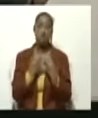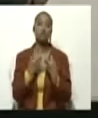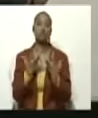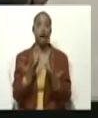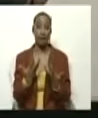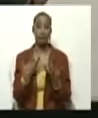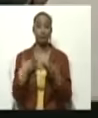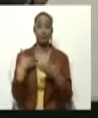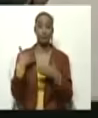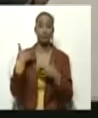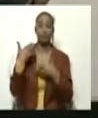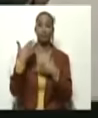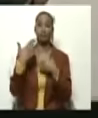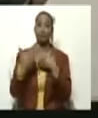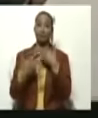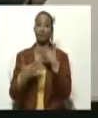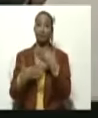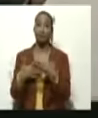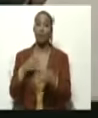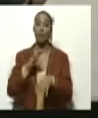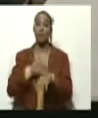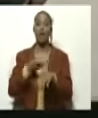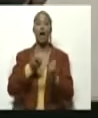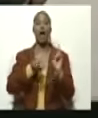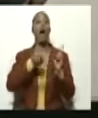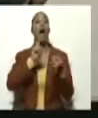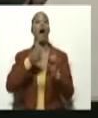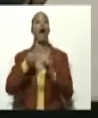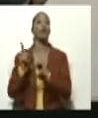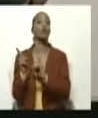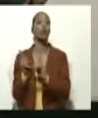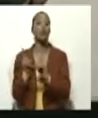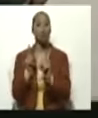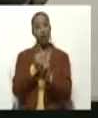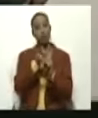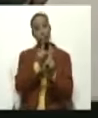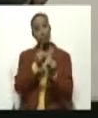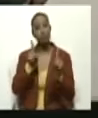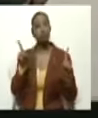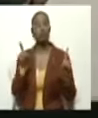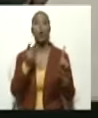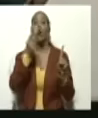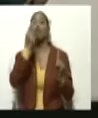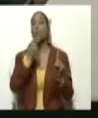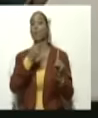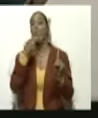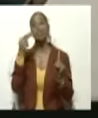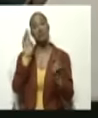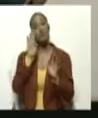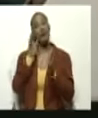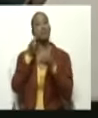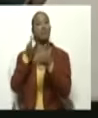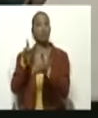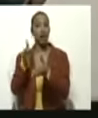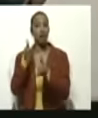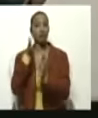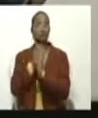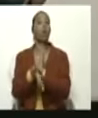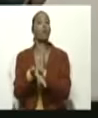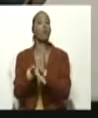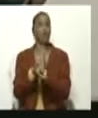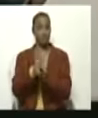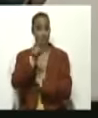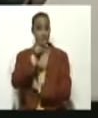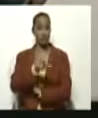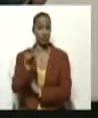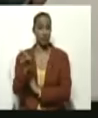alternos de unos pocos que se alejaban de nuestros compromisos de atender a nuestros votantes en